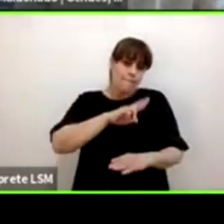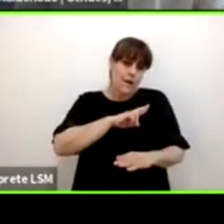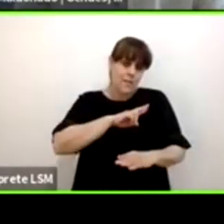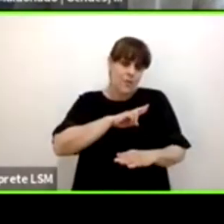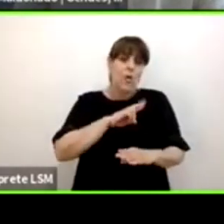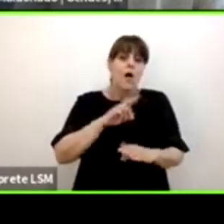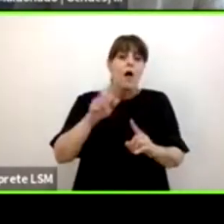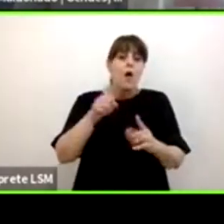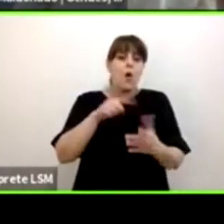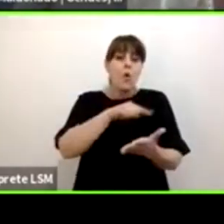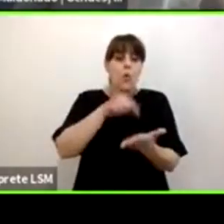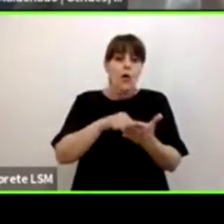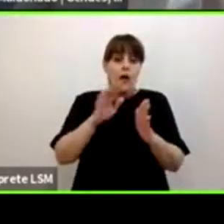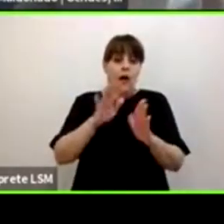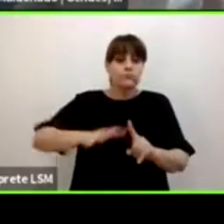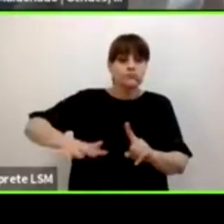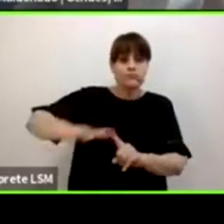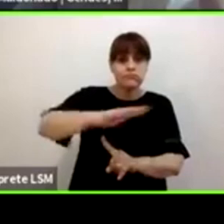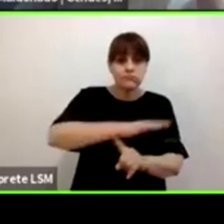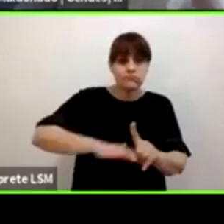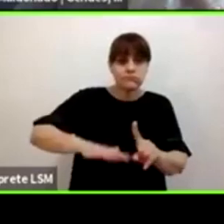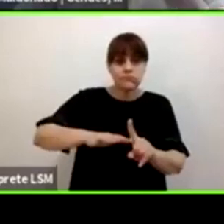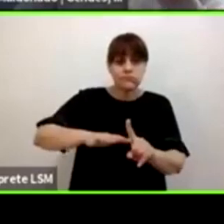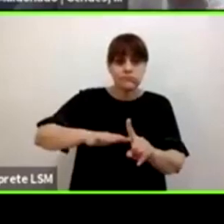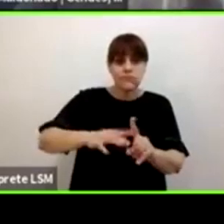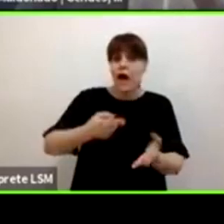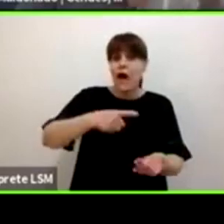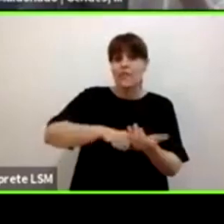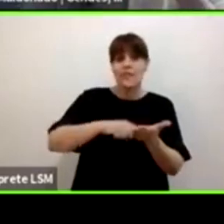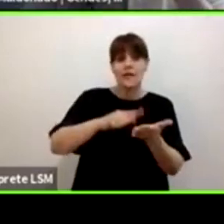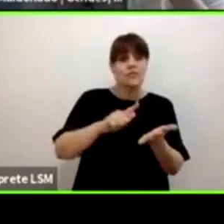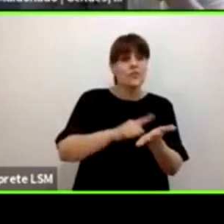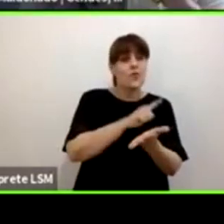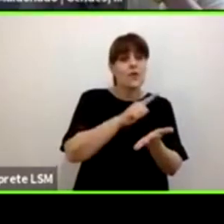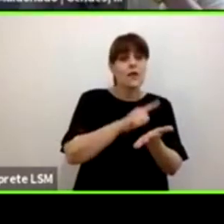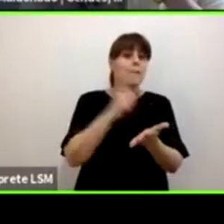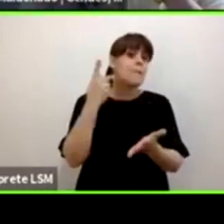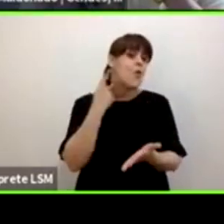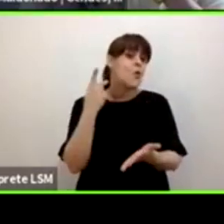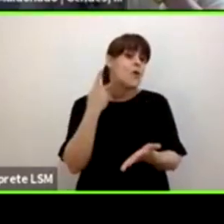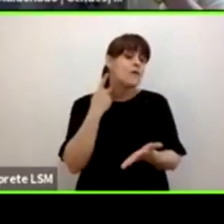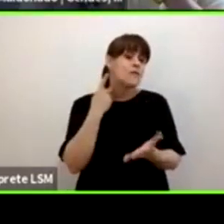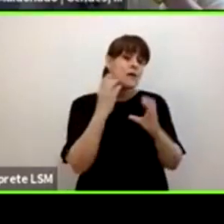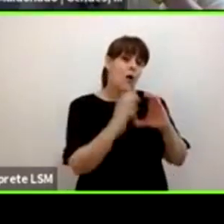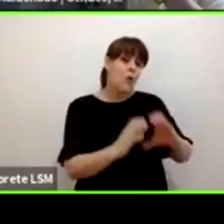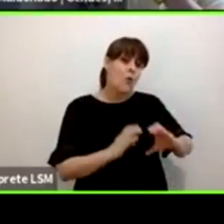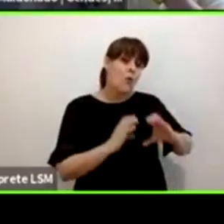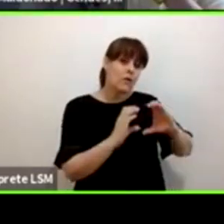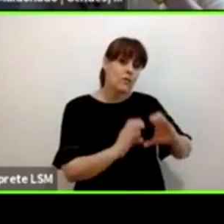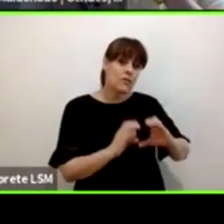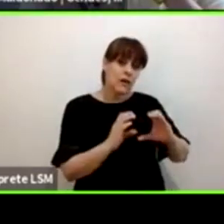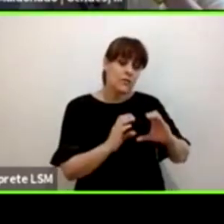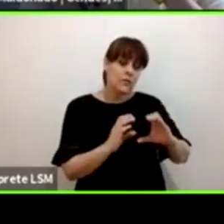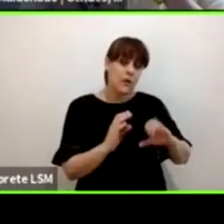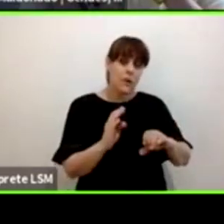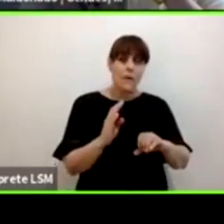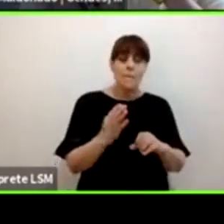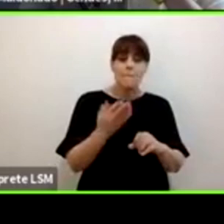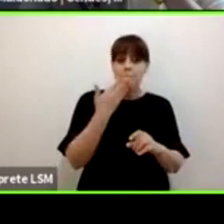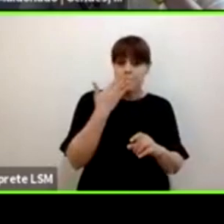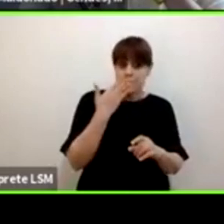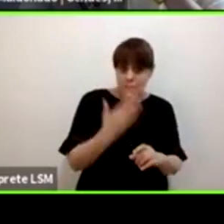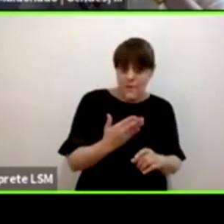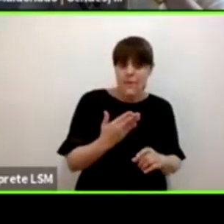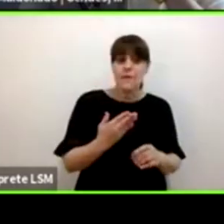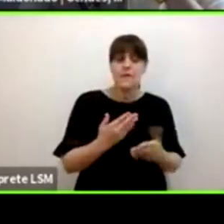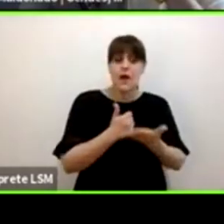pasa por una política amplia de cuidados o sea no hay bienestar no hay reducción de la violencia y construcción de